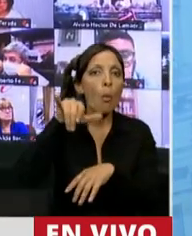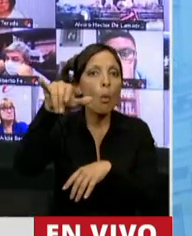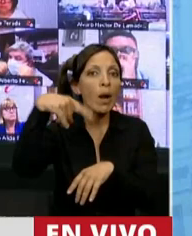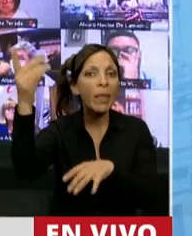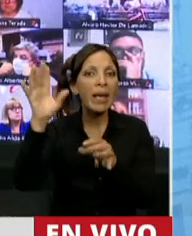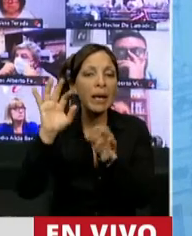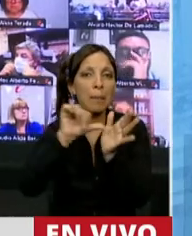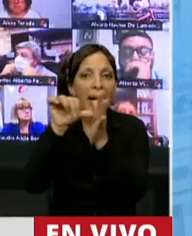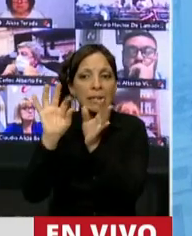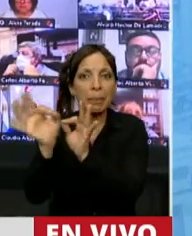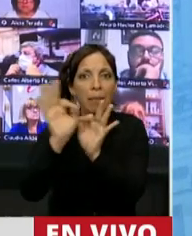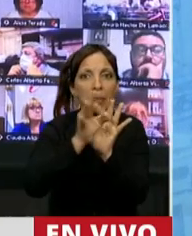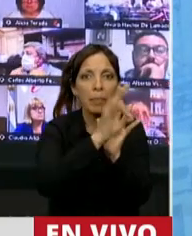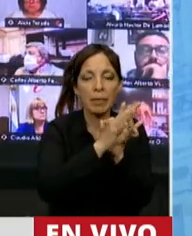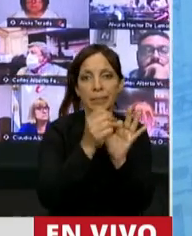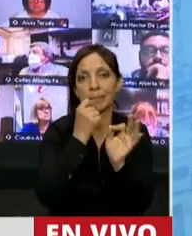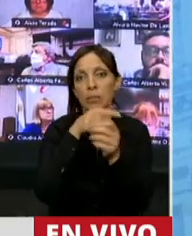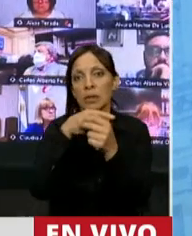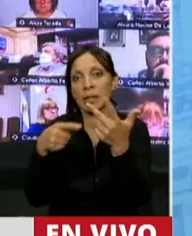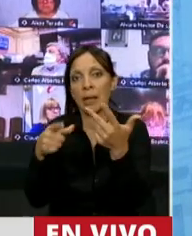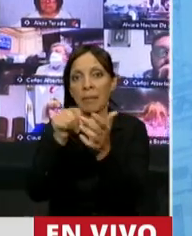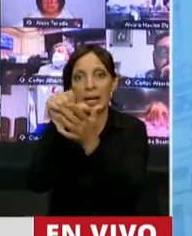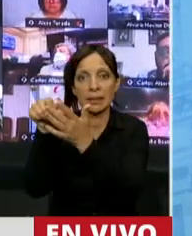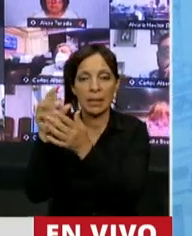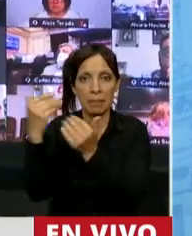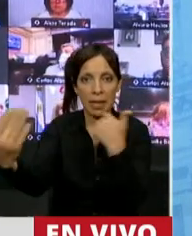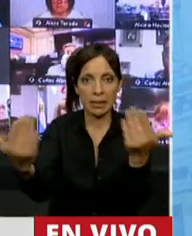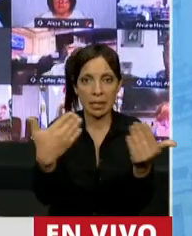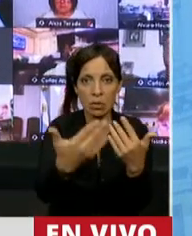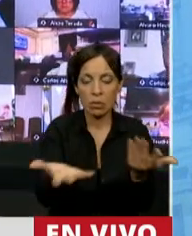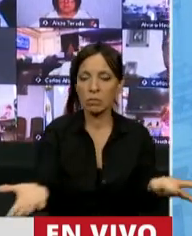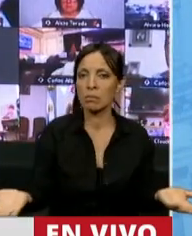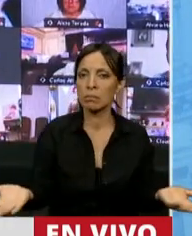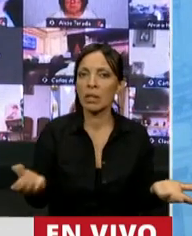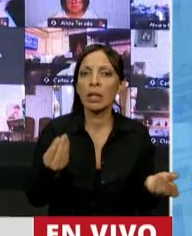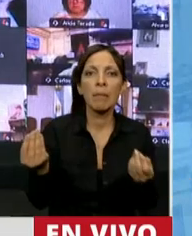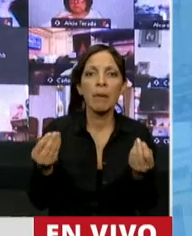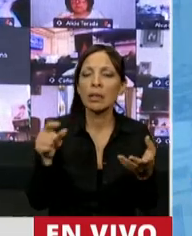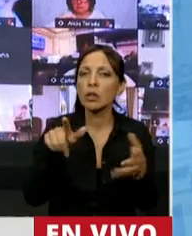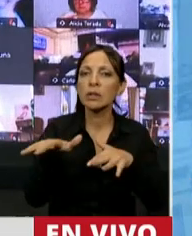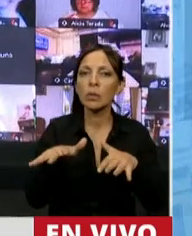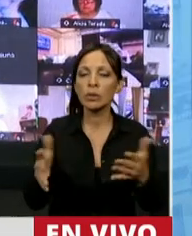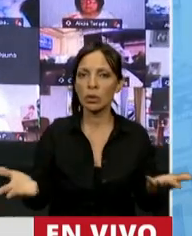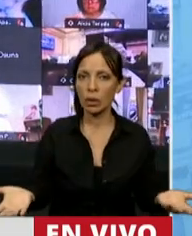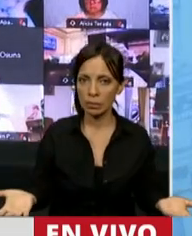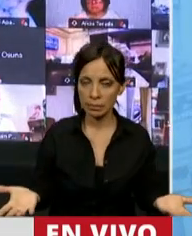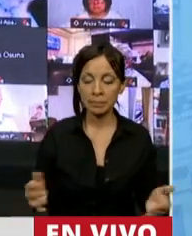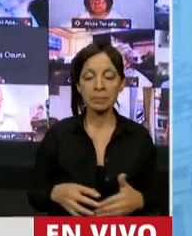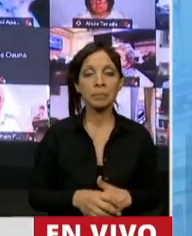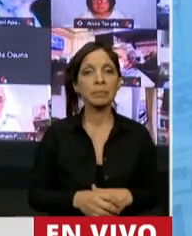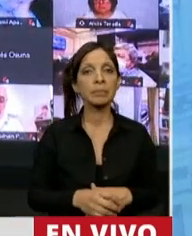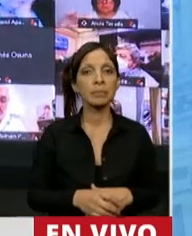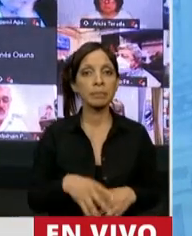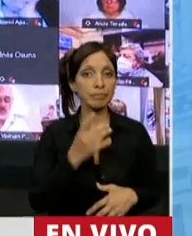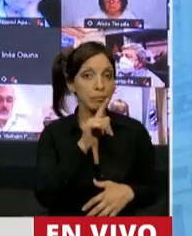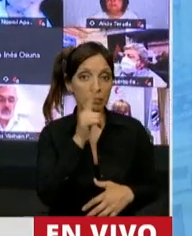que somos limítrofes con tres países vecinos? Quisiéramos saber qué está pasando con ese tema. Mire, al